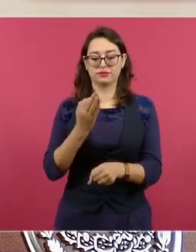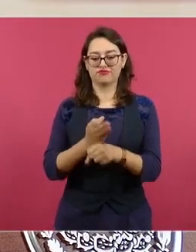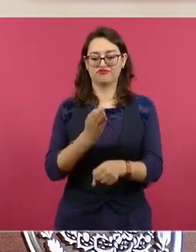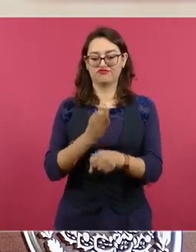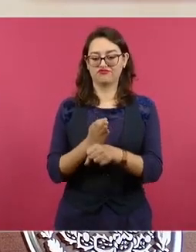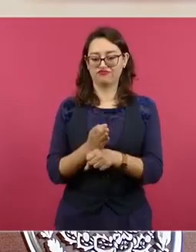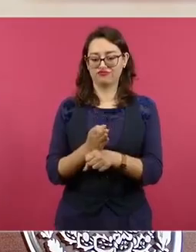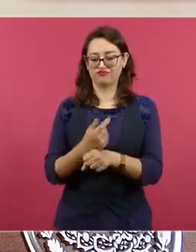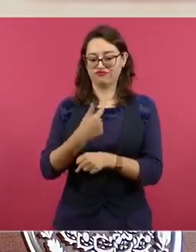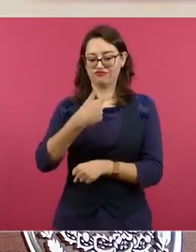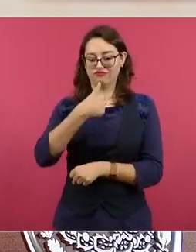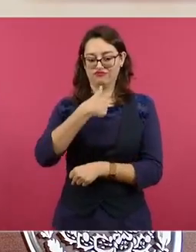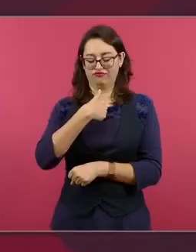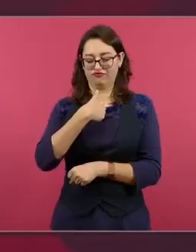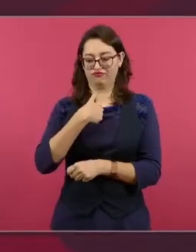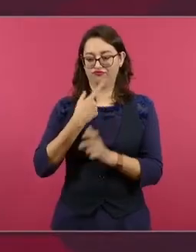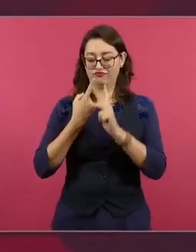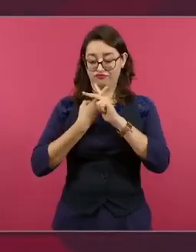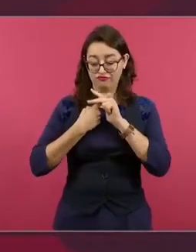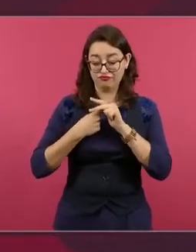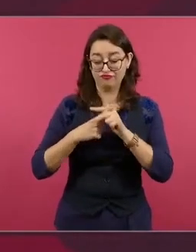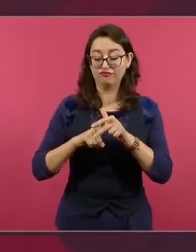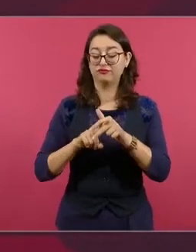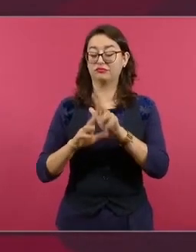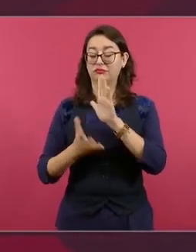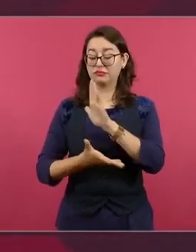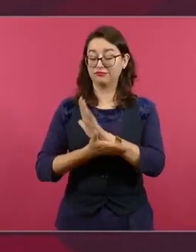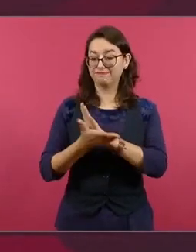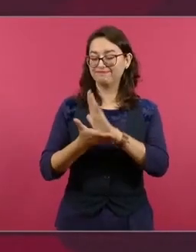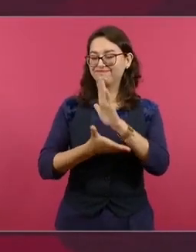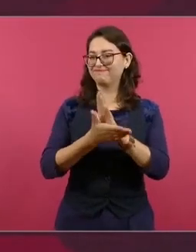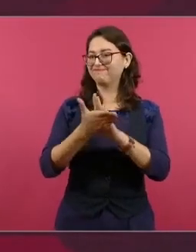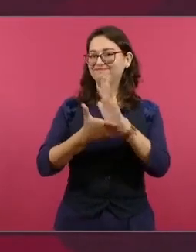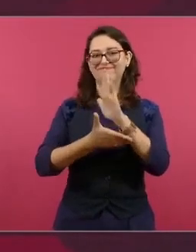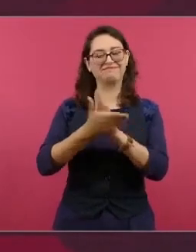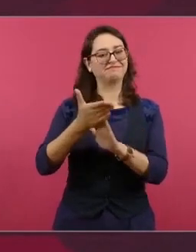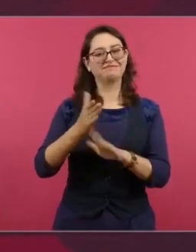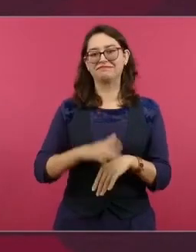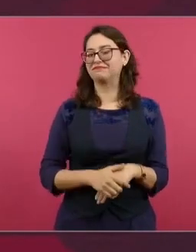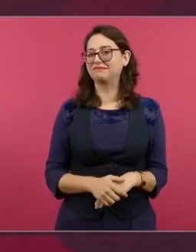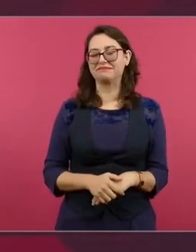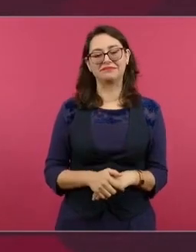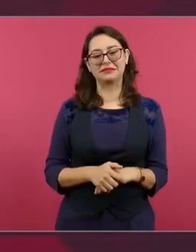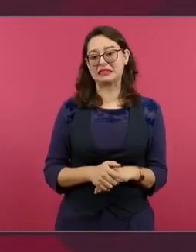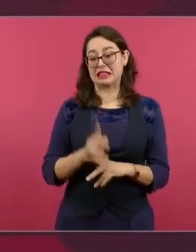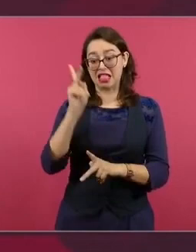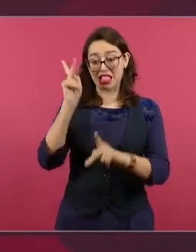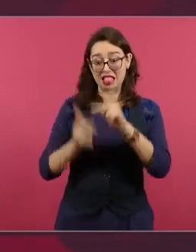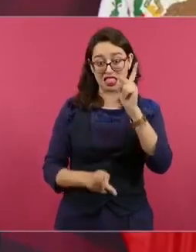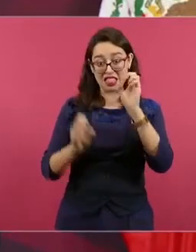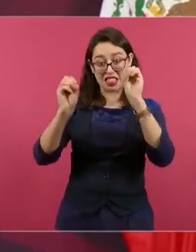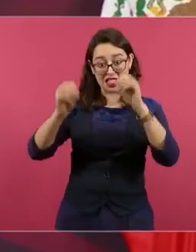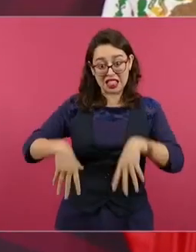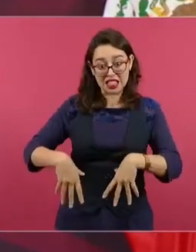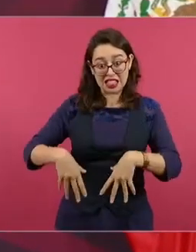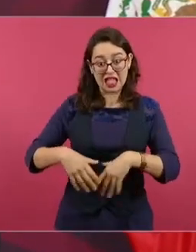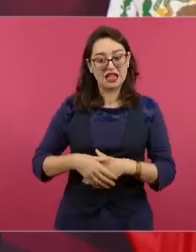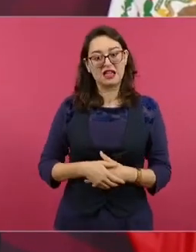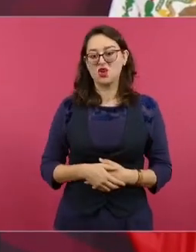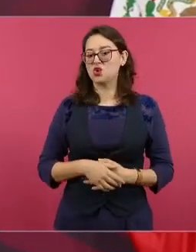no iniciar obras que no se vayan a terminar. No queremos dejar